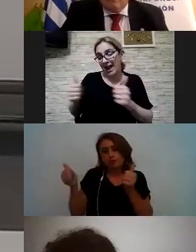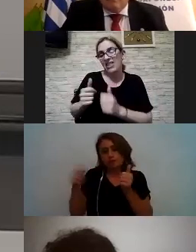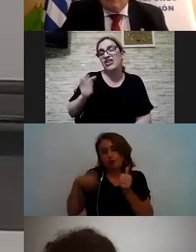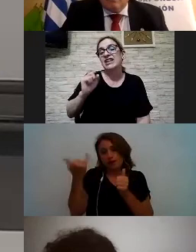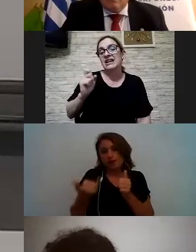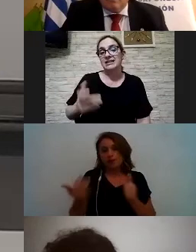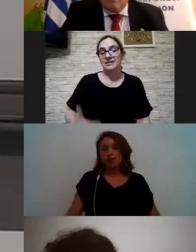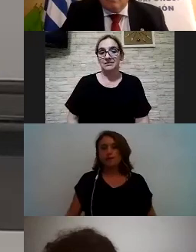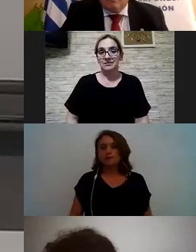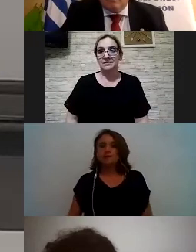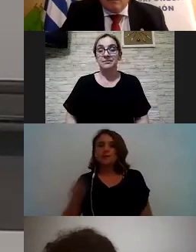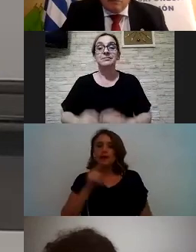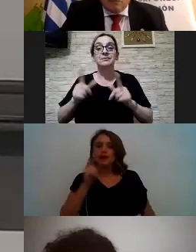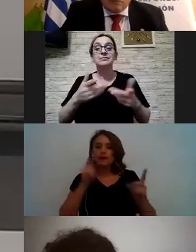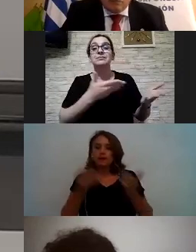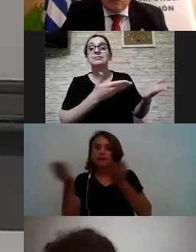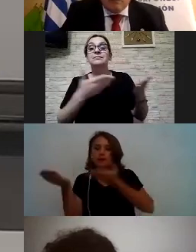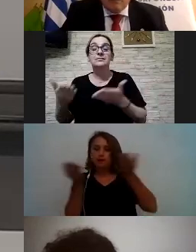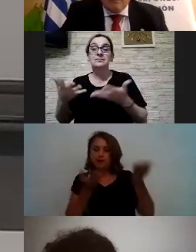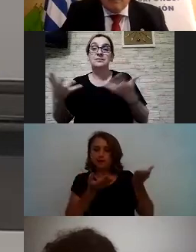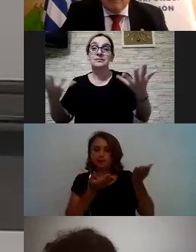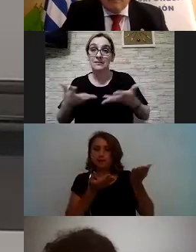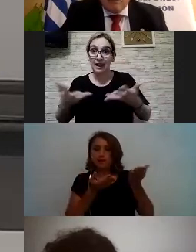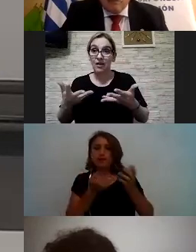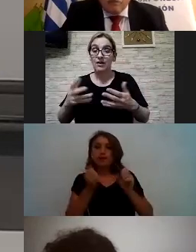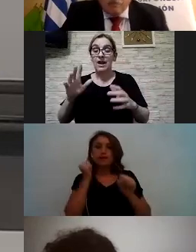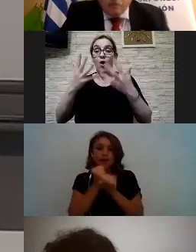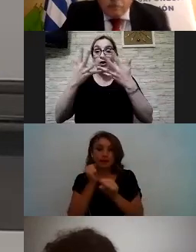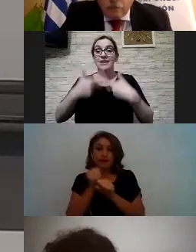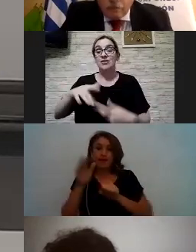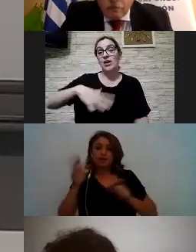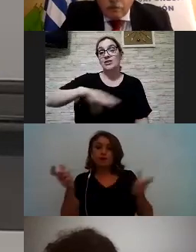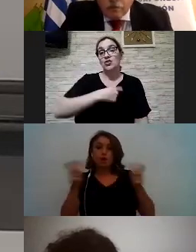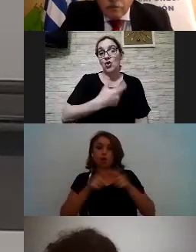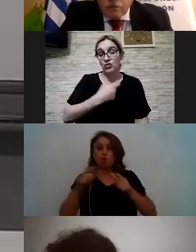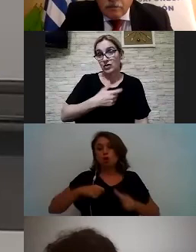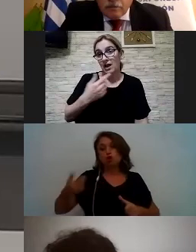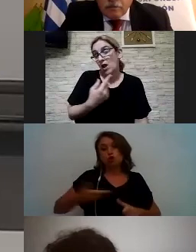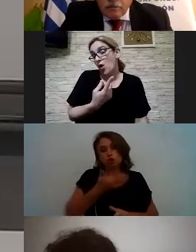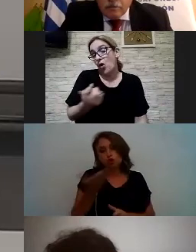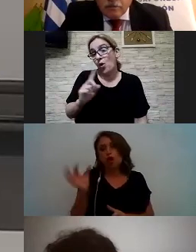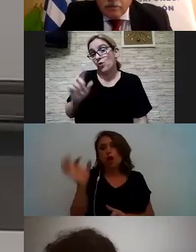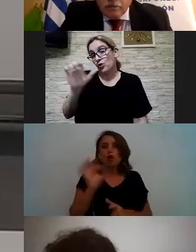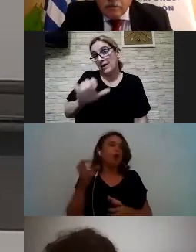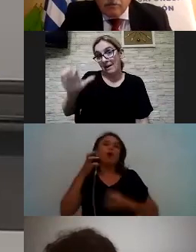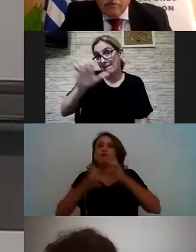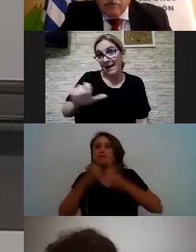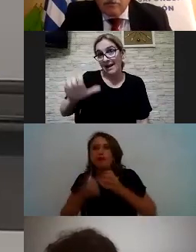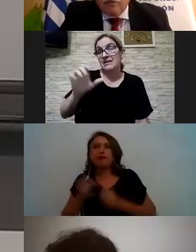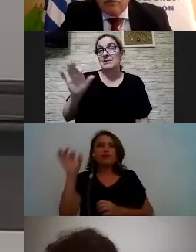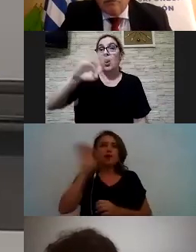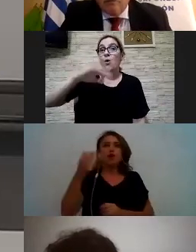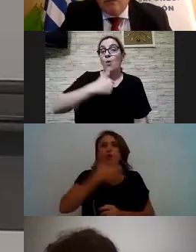En eso también invitarlos a quienes están en organizaciones sociales o en otros en empresas en el estado